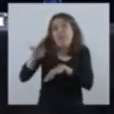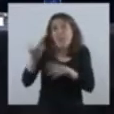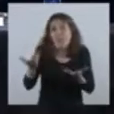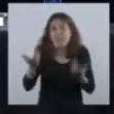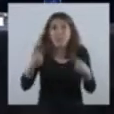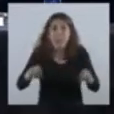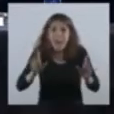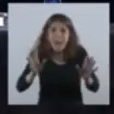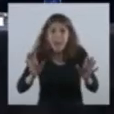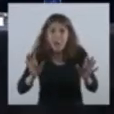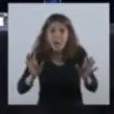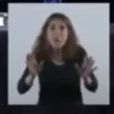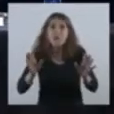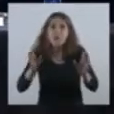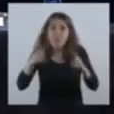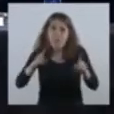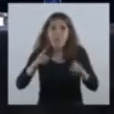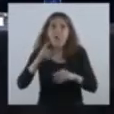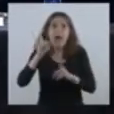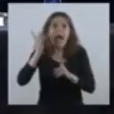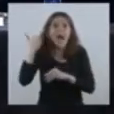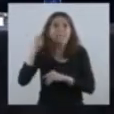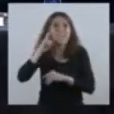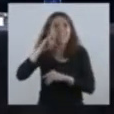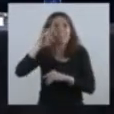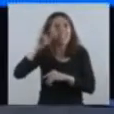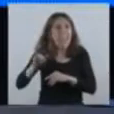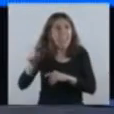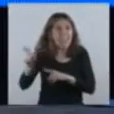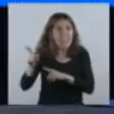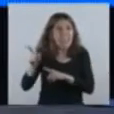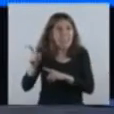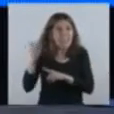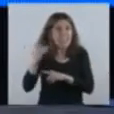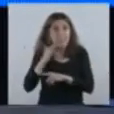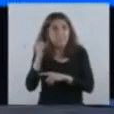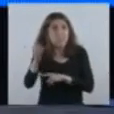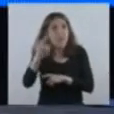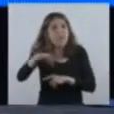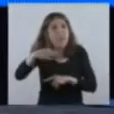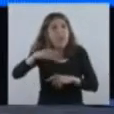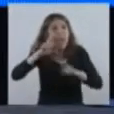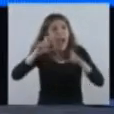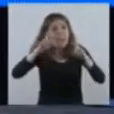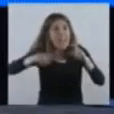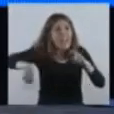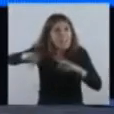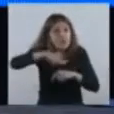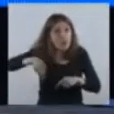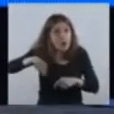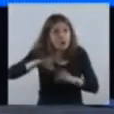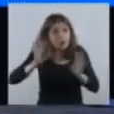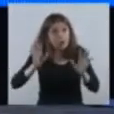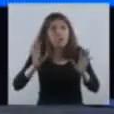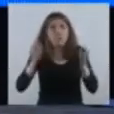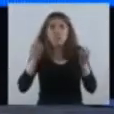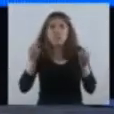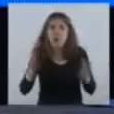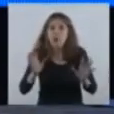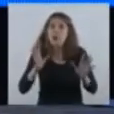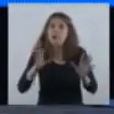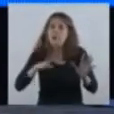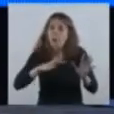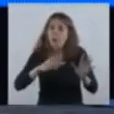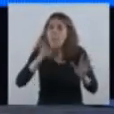Pero, como bien decía Ginés, tenemos que estar muy atentos porque el riesgo sigue